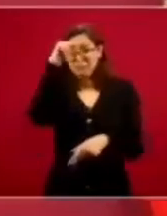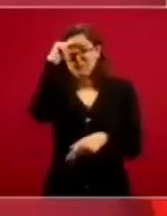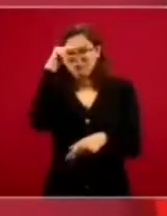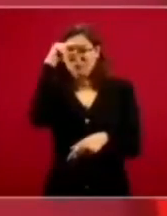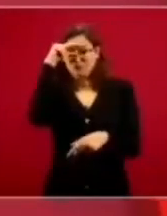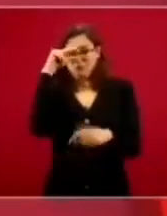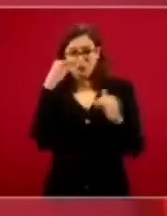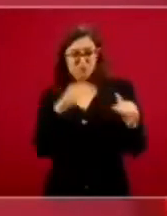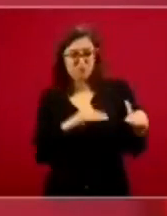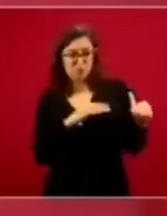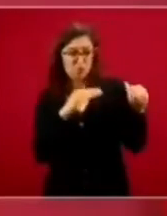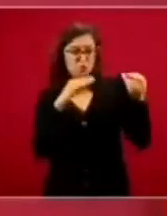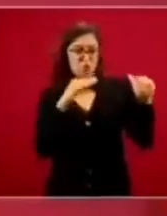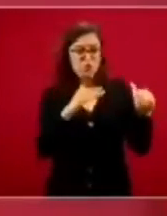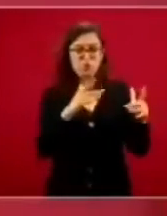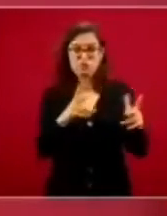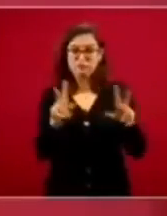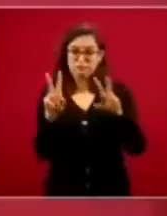transformación